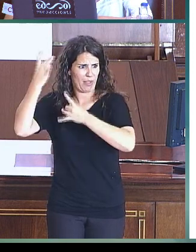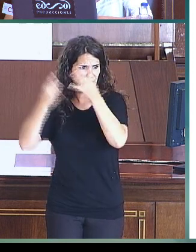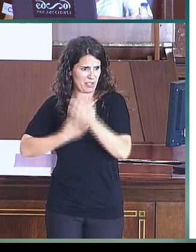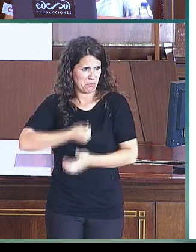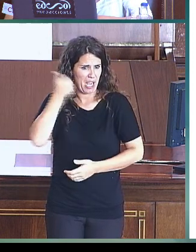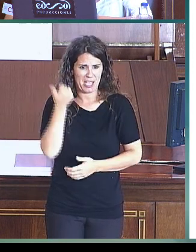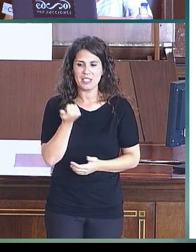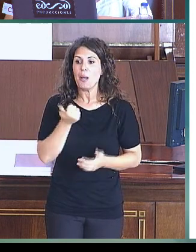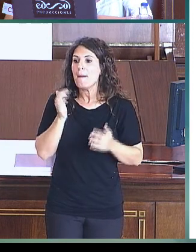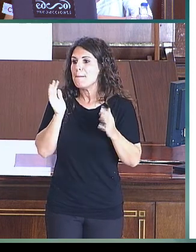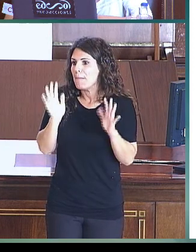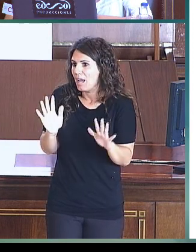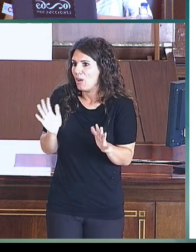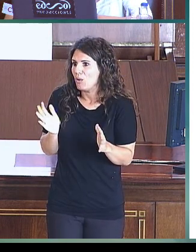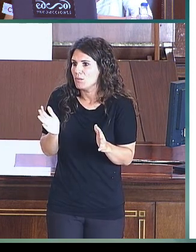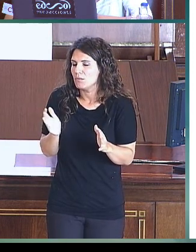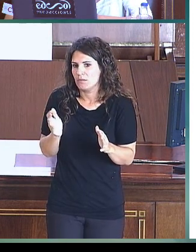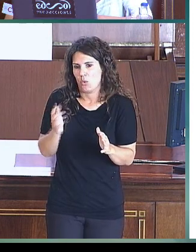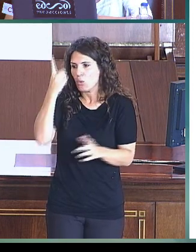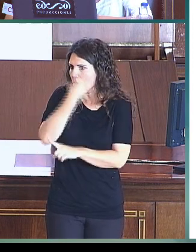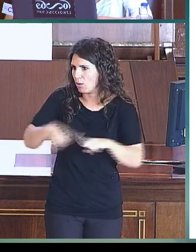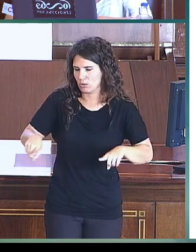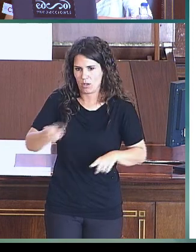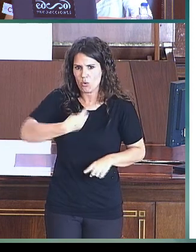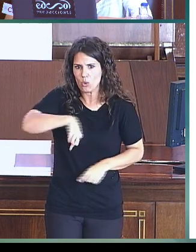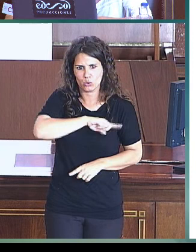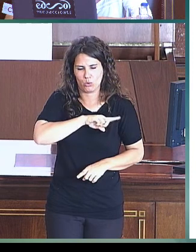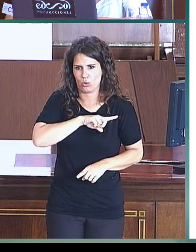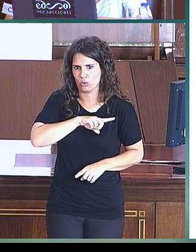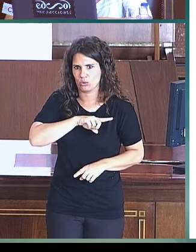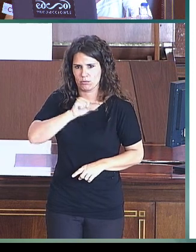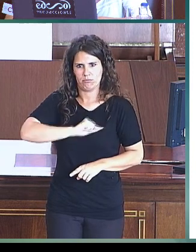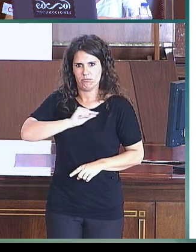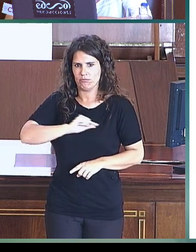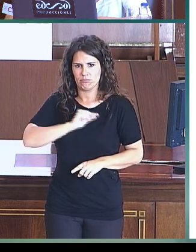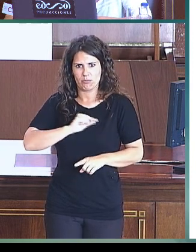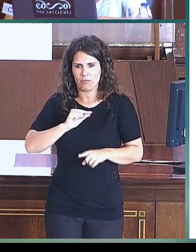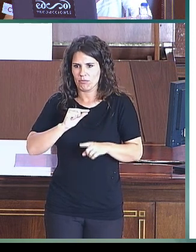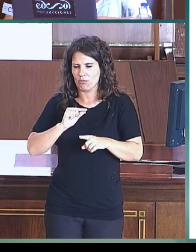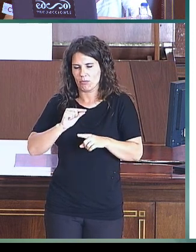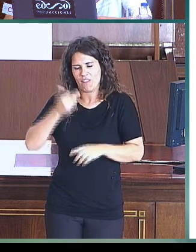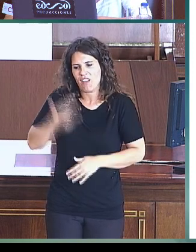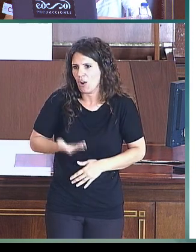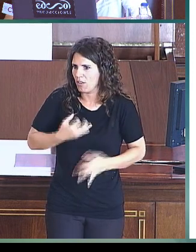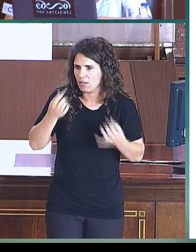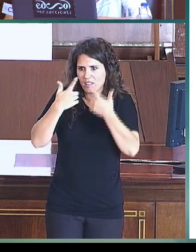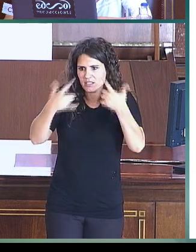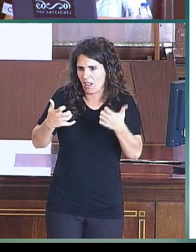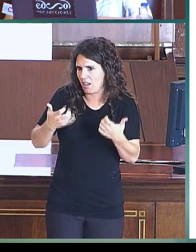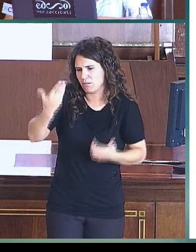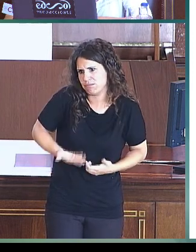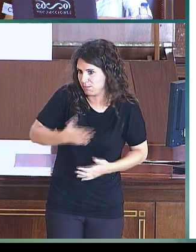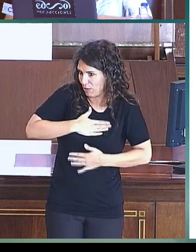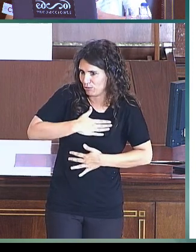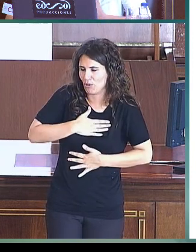desde luego, una de las cosas que nosotros sí que tenemos que destacar como de mucho valor y de gran importancia,